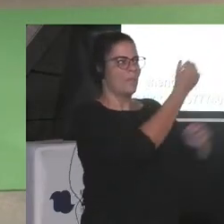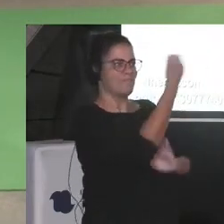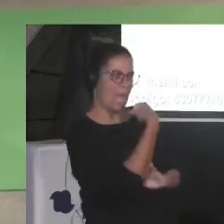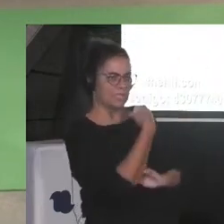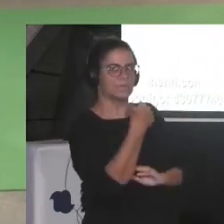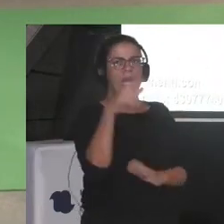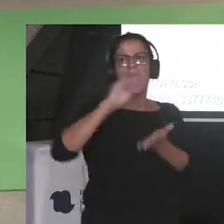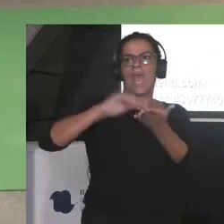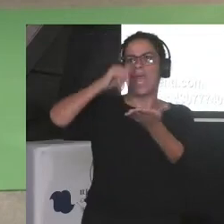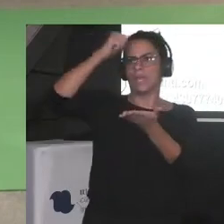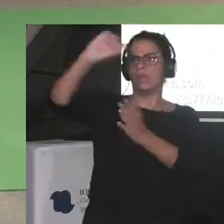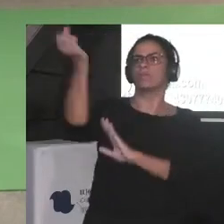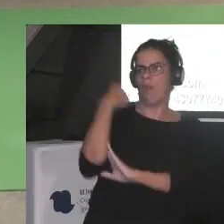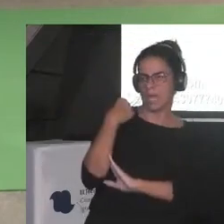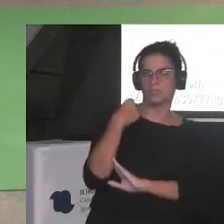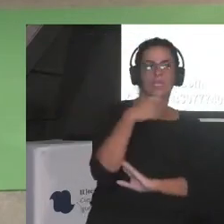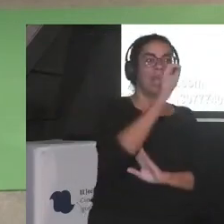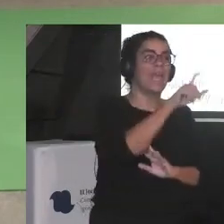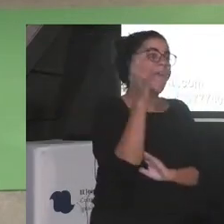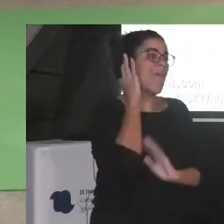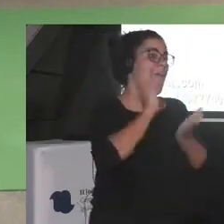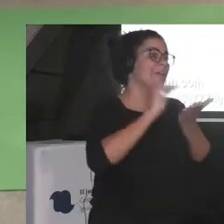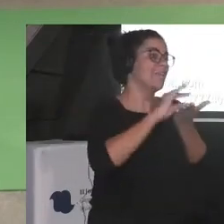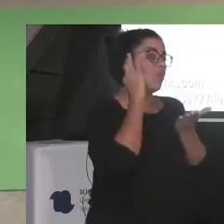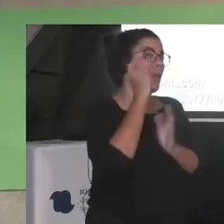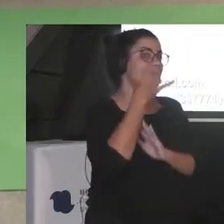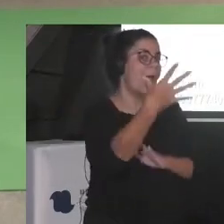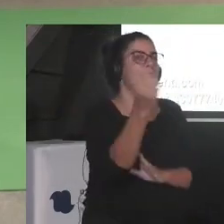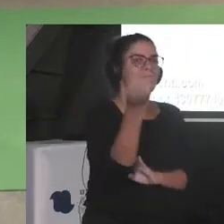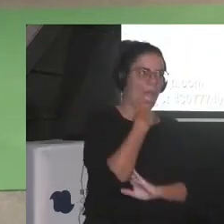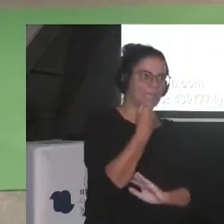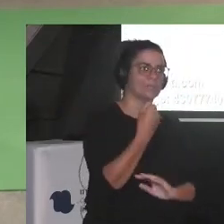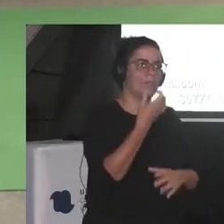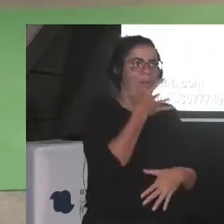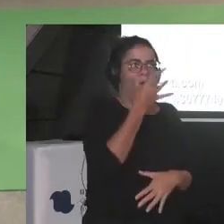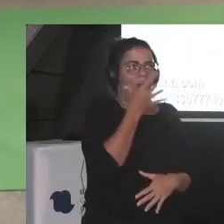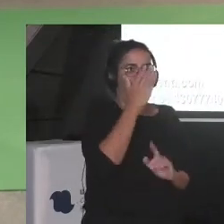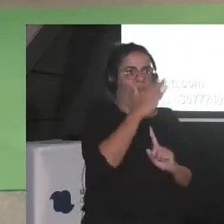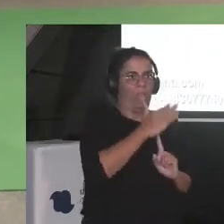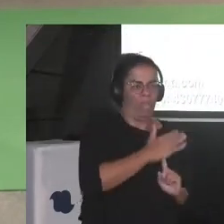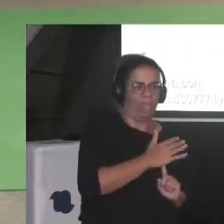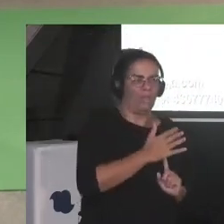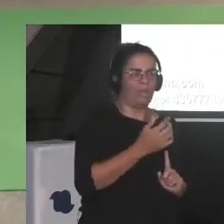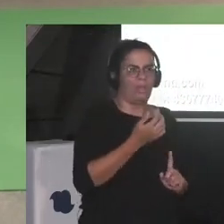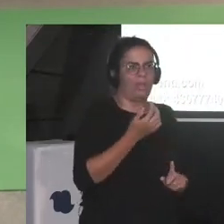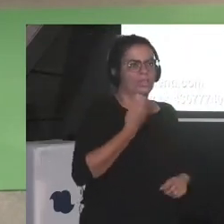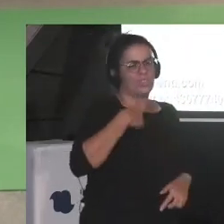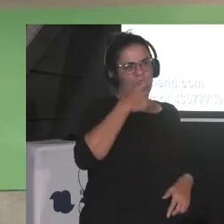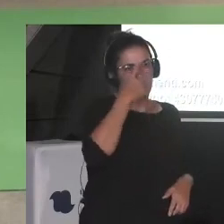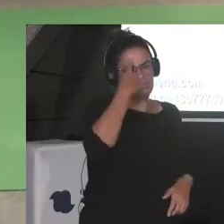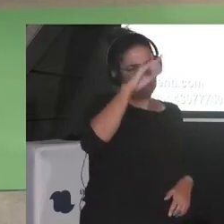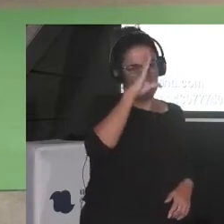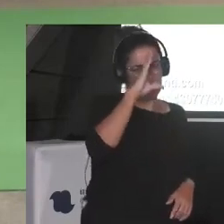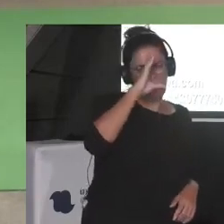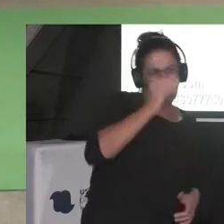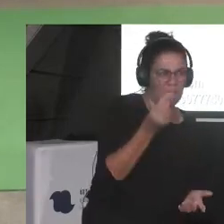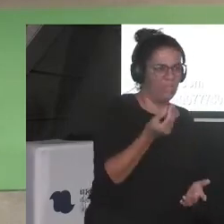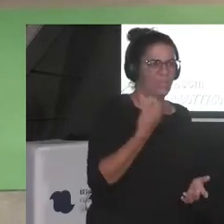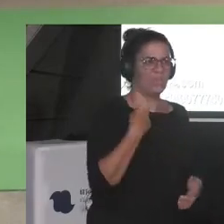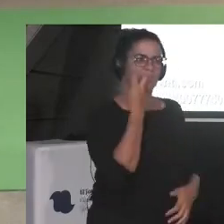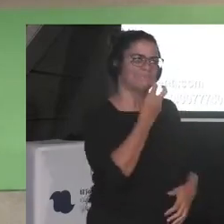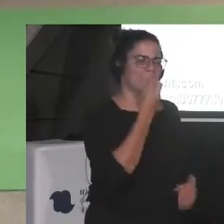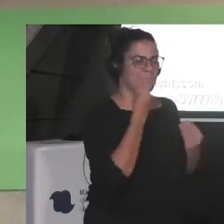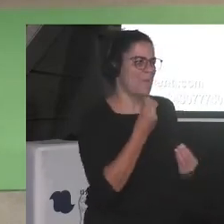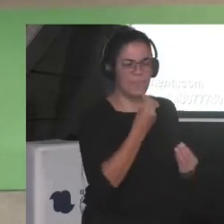escritores eran mejores que yo las escritoras blancas eran mejores que yo no sabía lo suficiente no articulaba lo suficiente en fin como hay